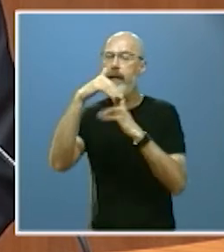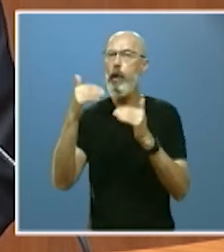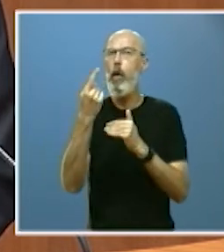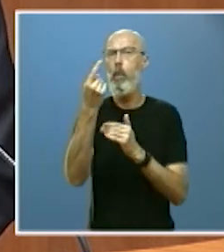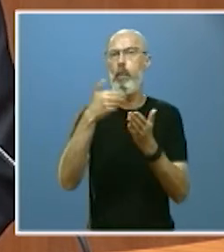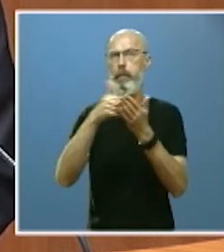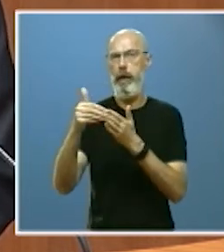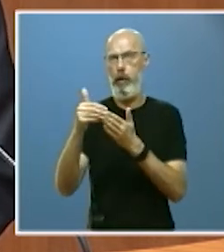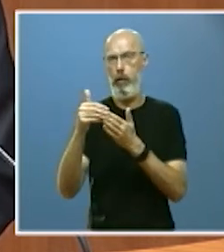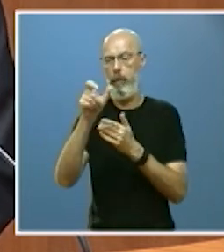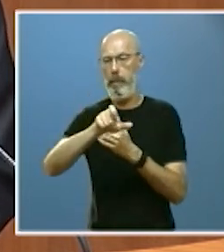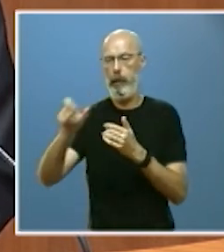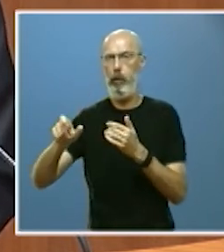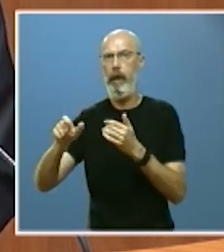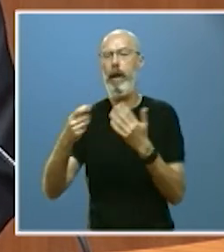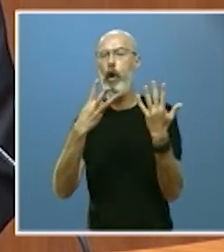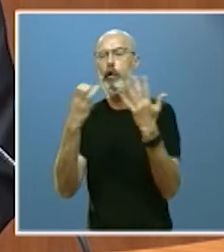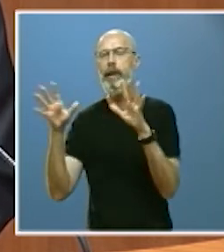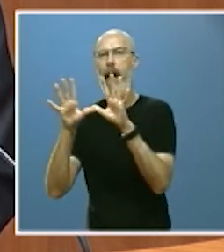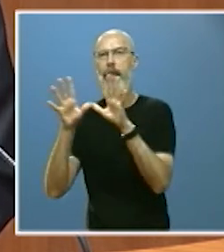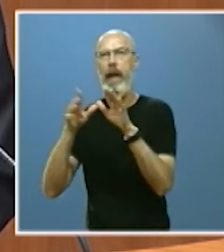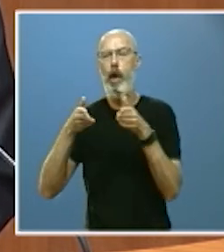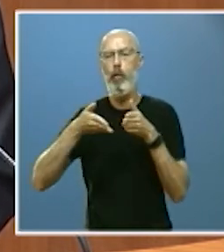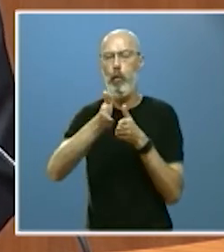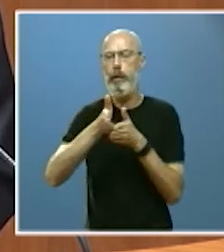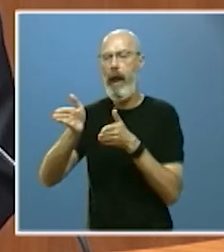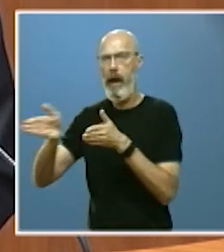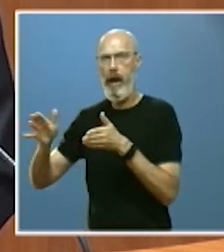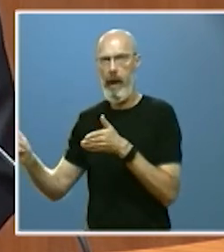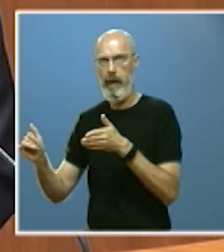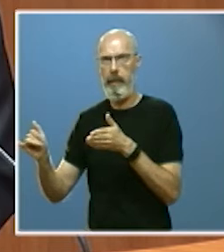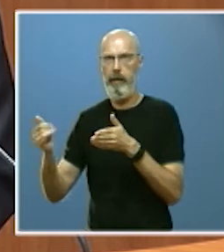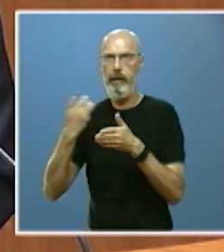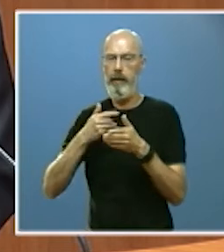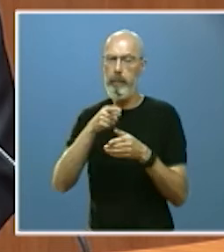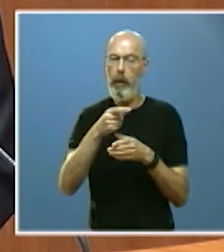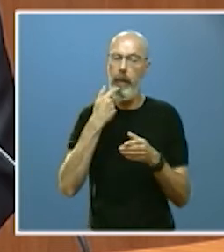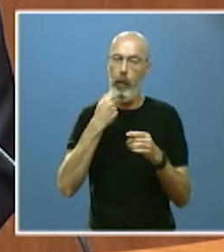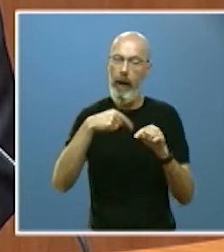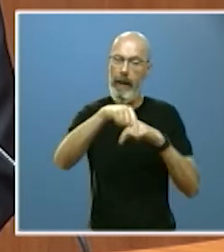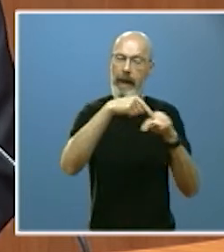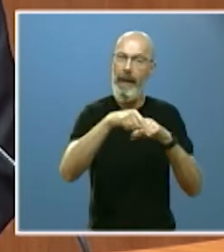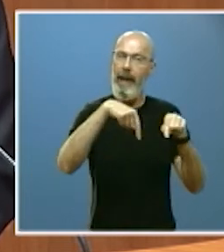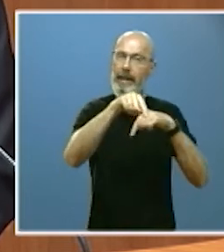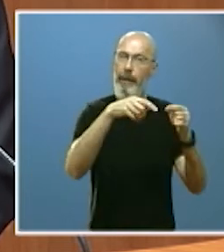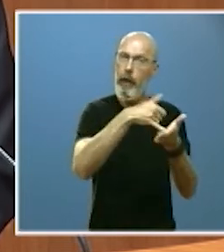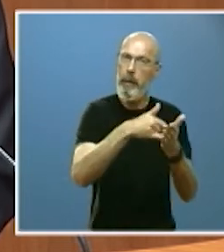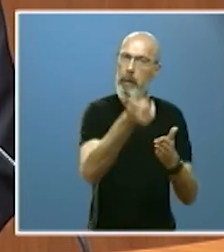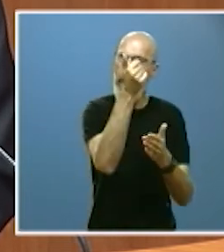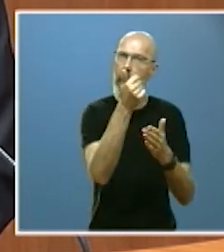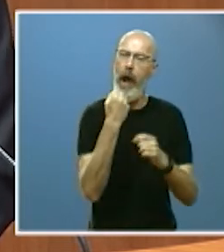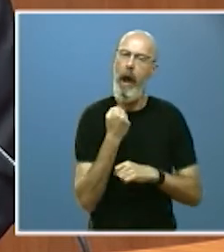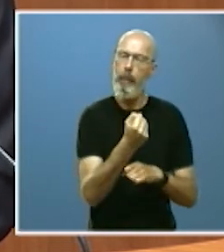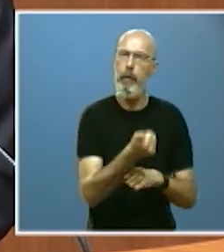810 rutas estamos apoyando la explotación de las líneas de tráfico más débil la integración del transporte